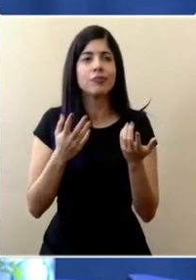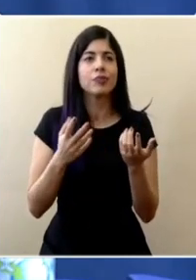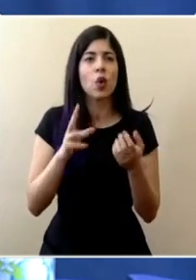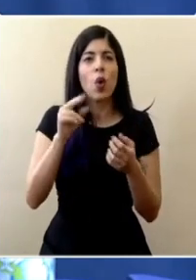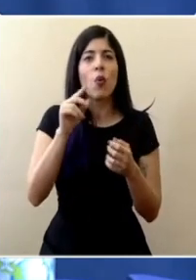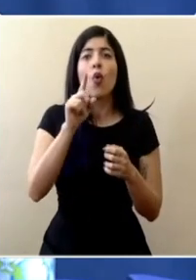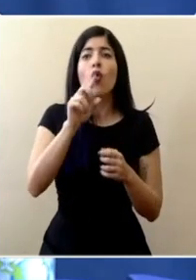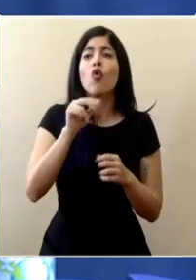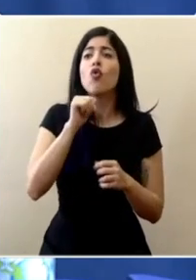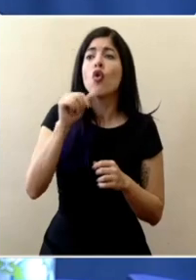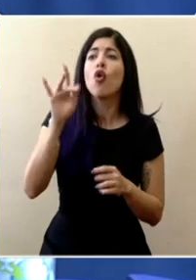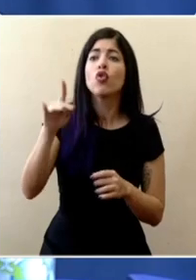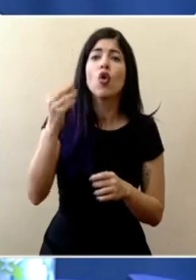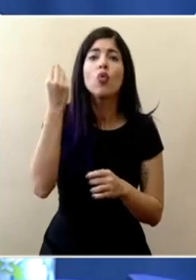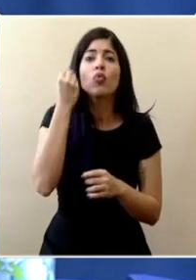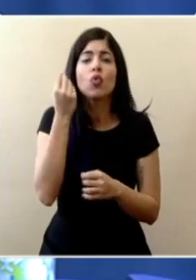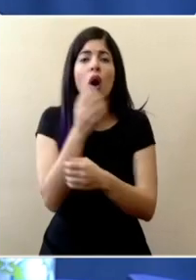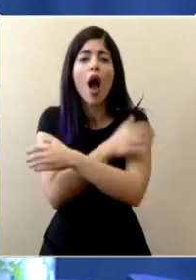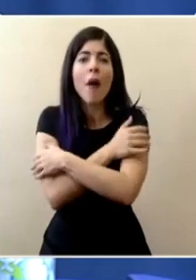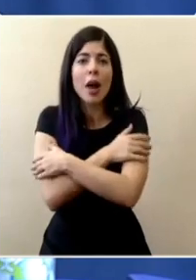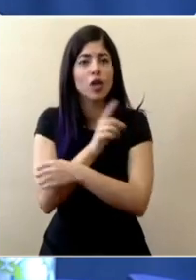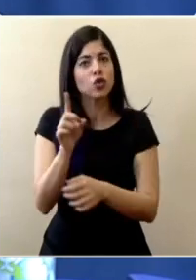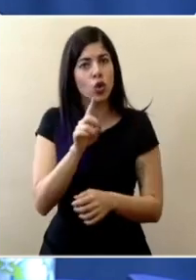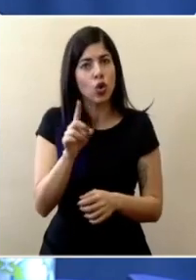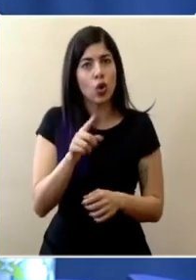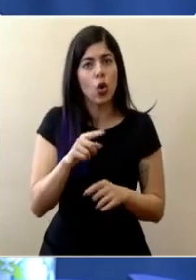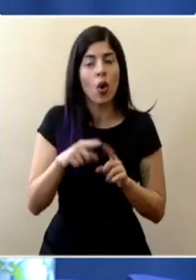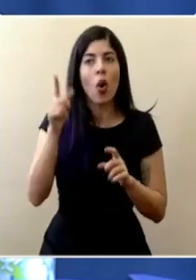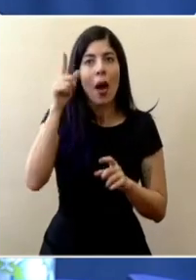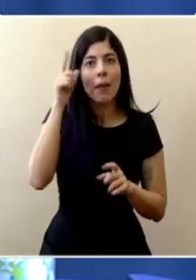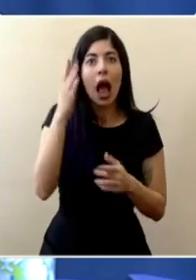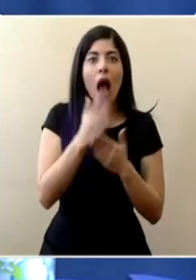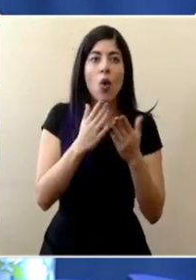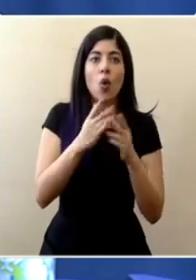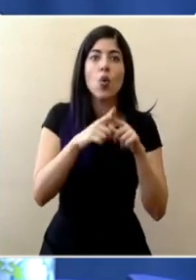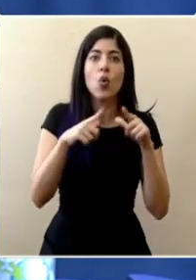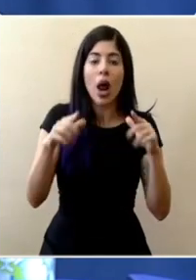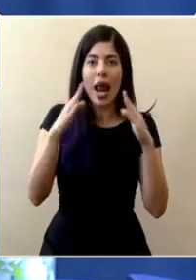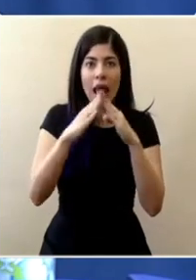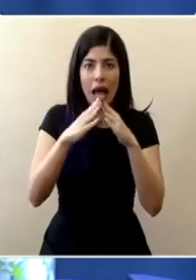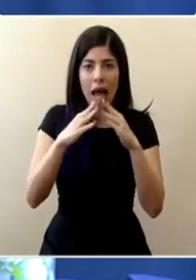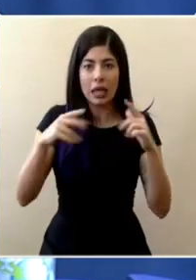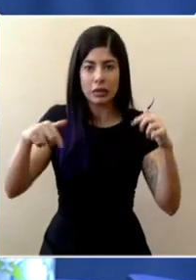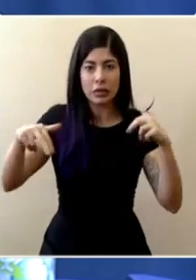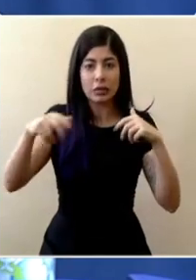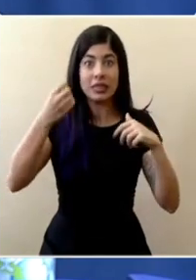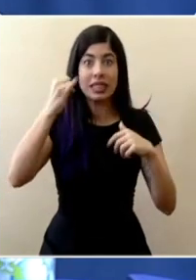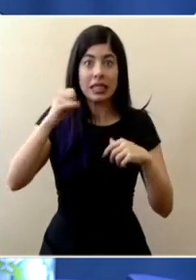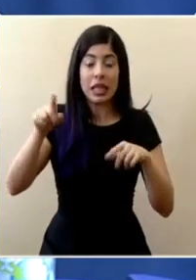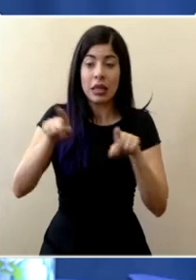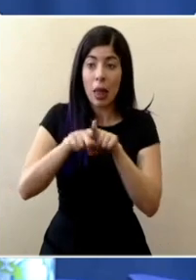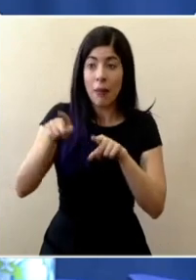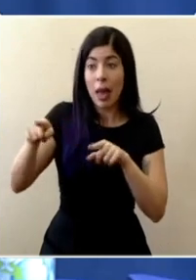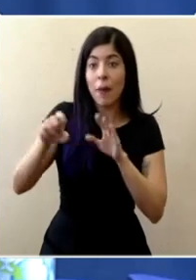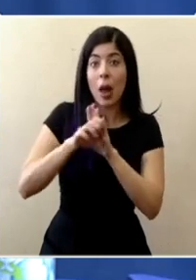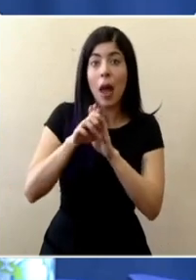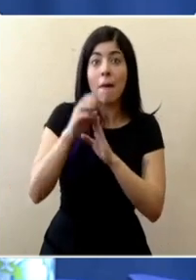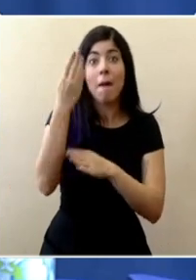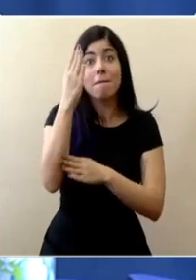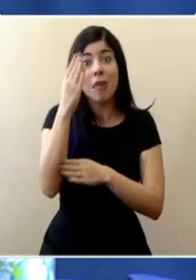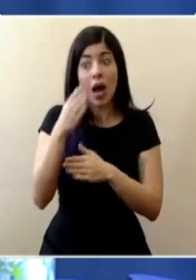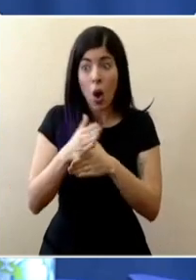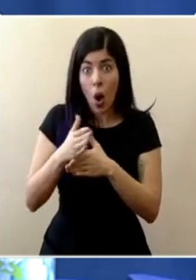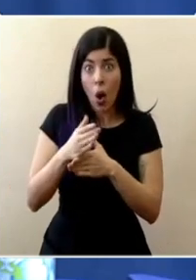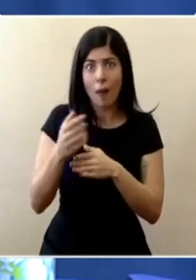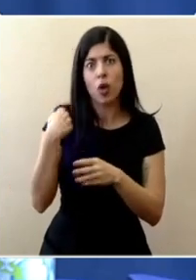tratar de tocarlos no besarlos no abrazarlos ellos también pues obviamente hay lugares comunes en la casa y si también ellos por ejemplo hay un baño